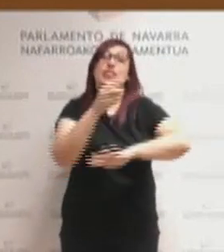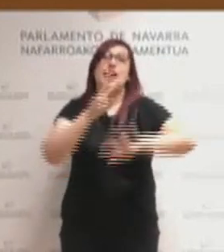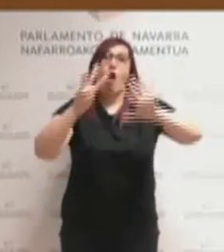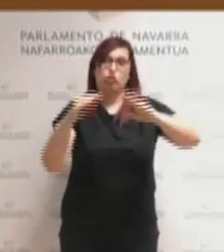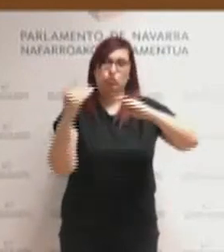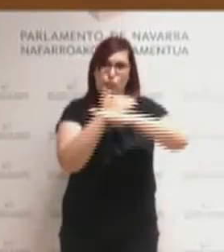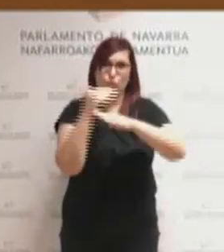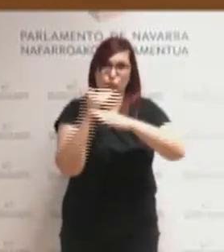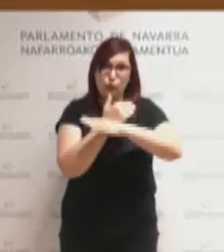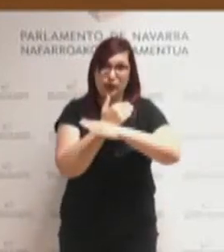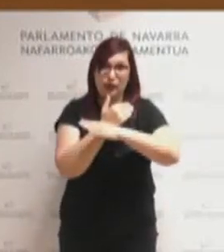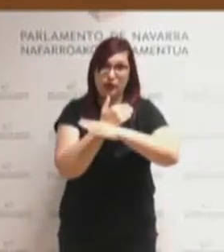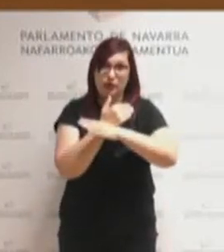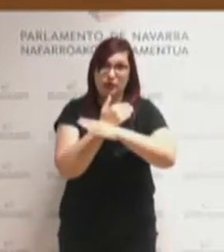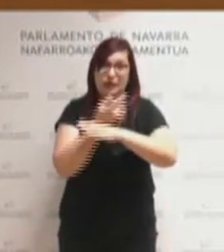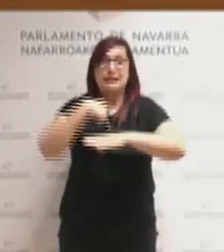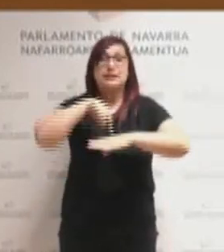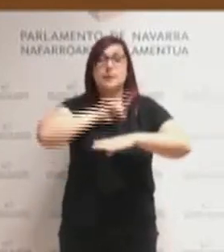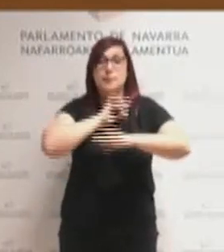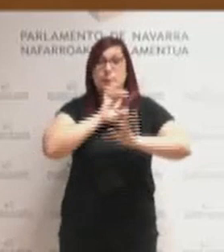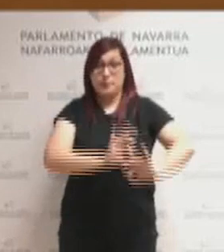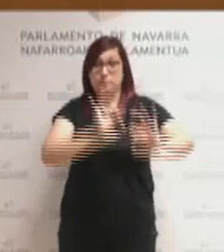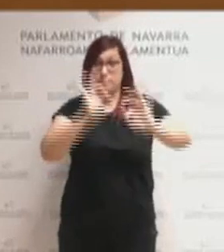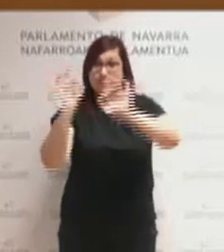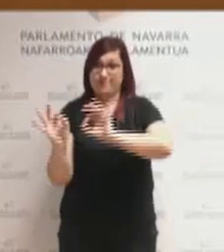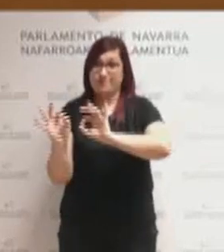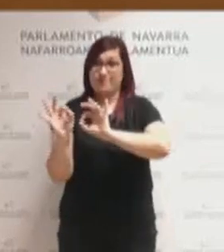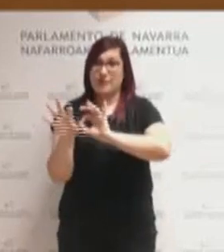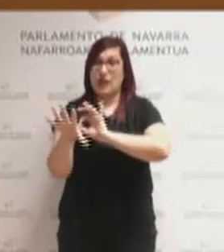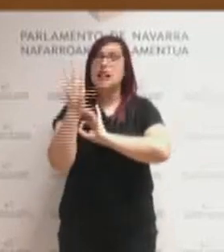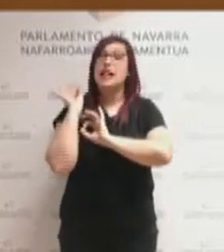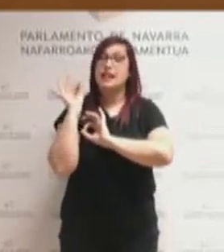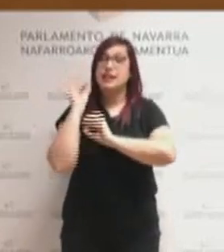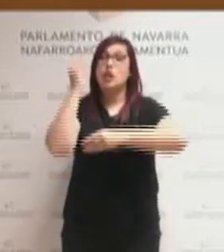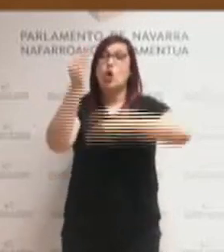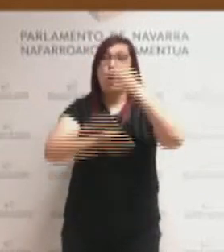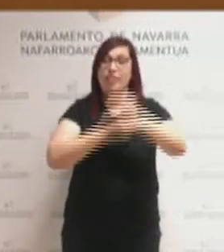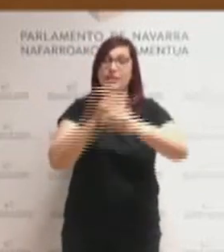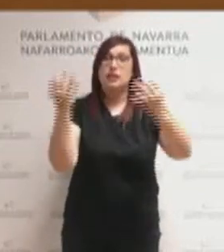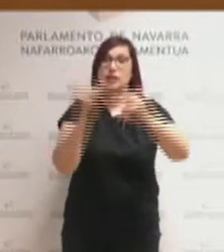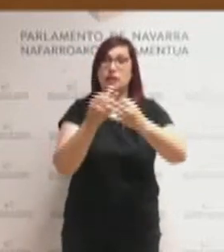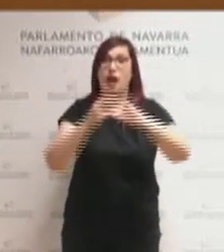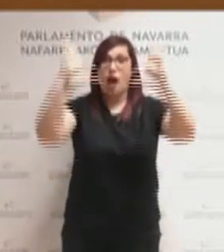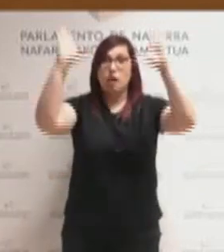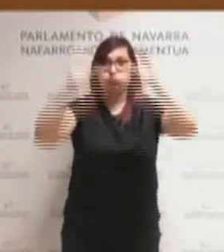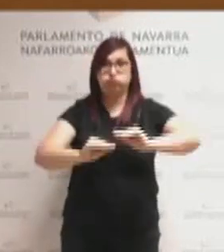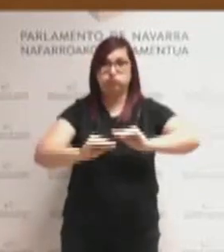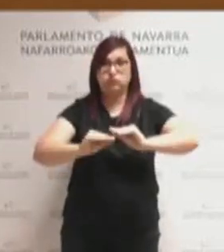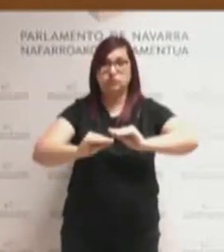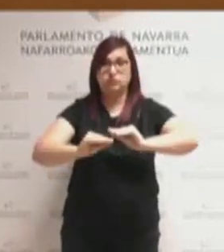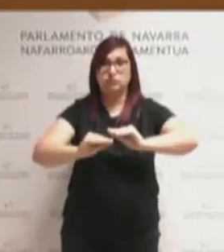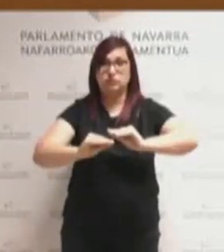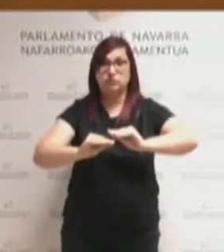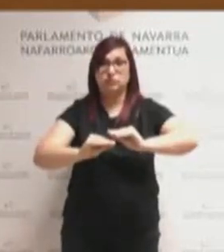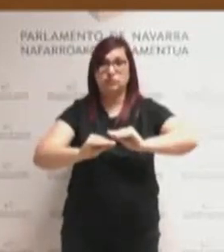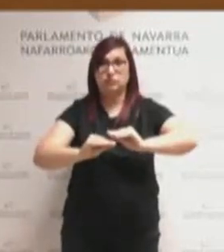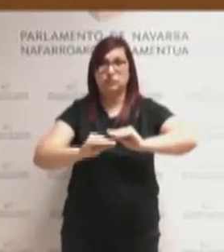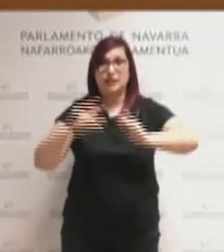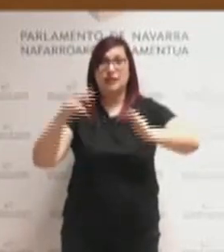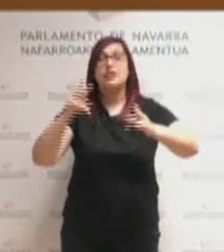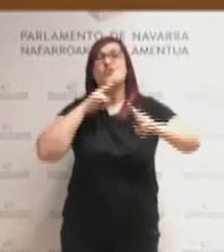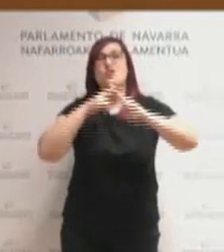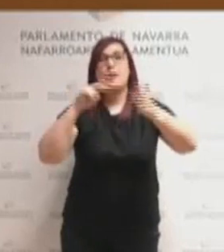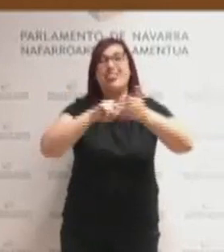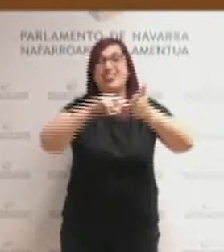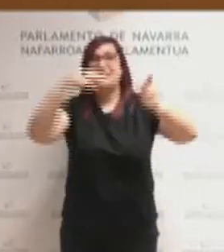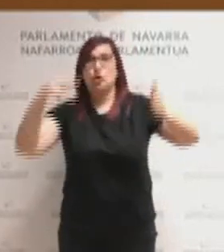octubre hemos preparado y decidido llevar a cabo un apagón. La iniciativa se llama Desconecta de